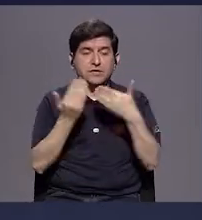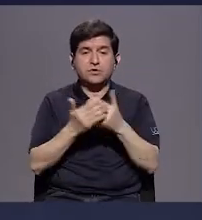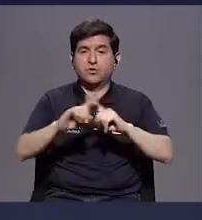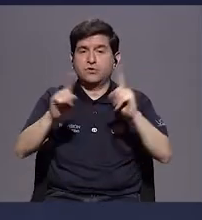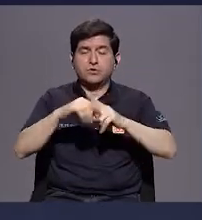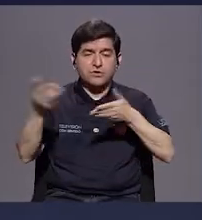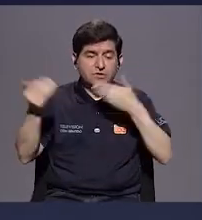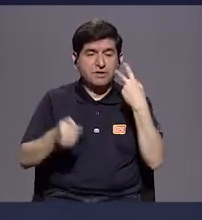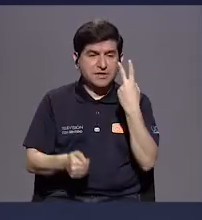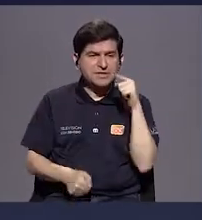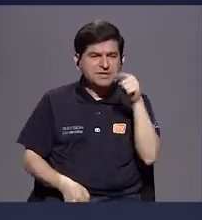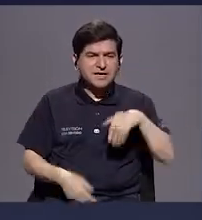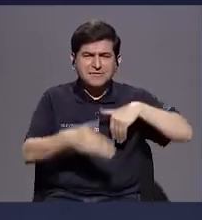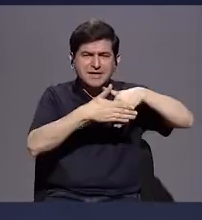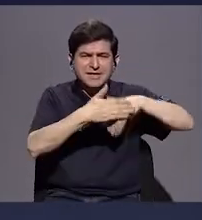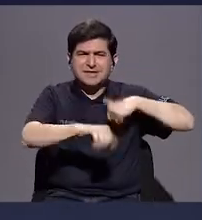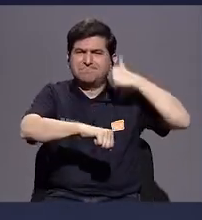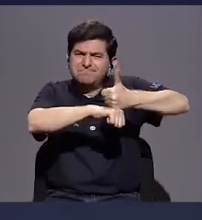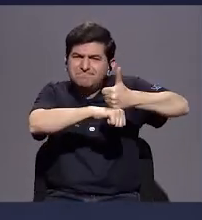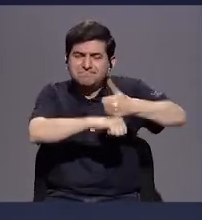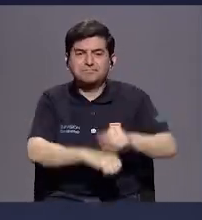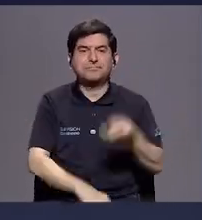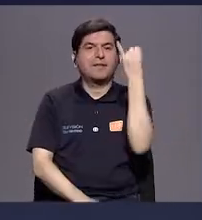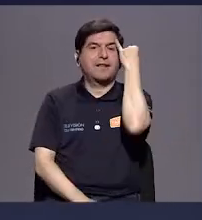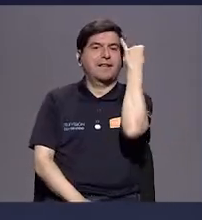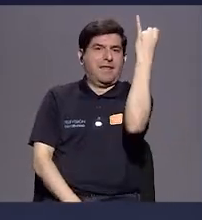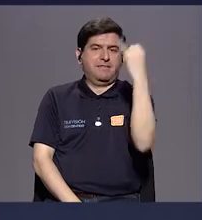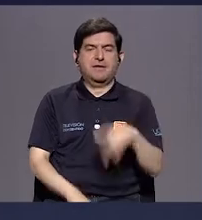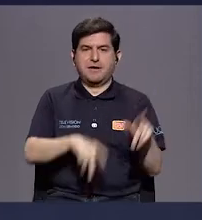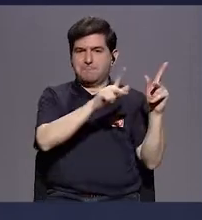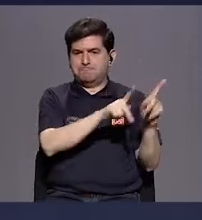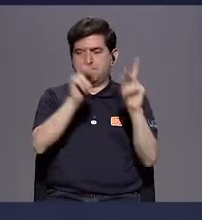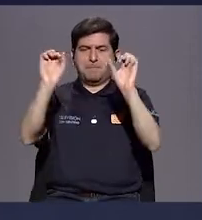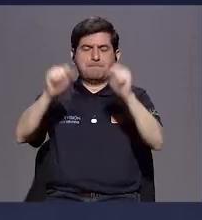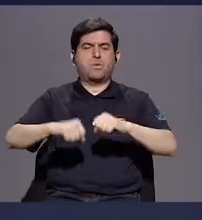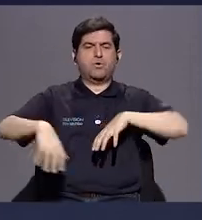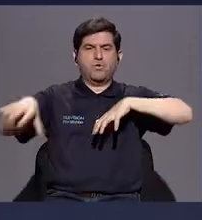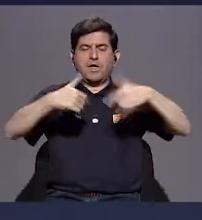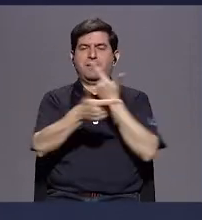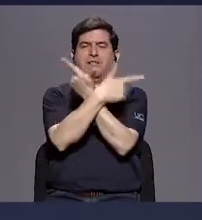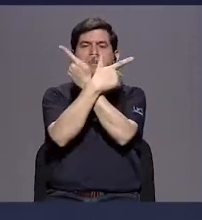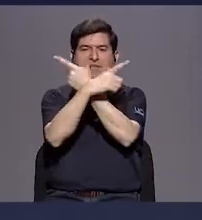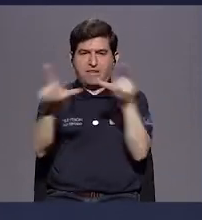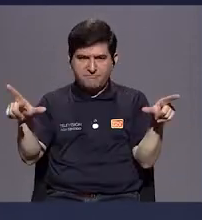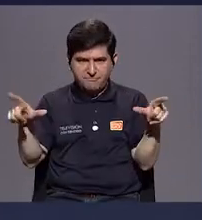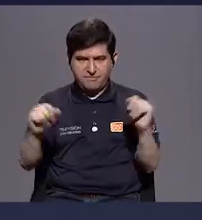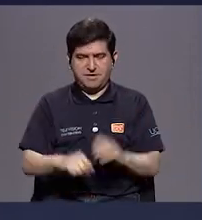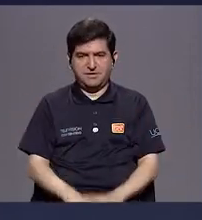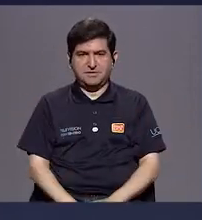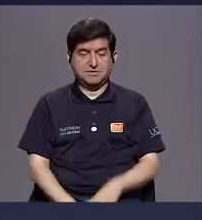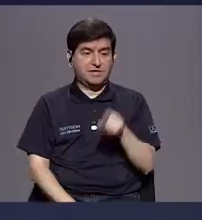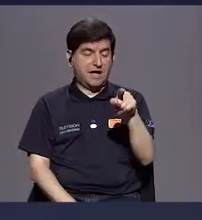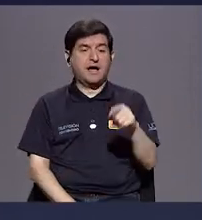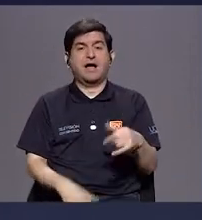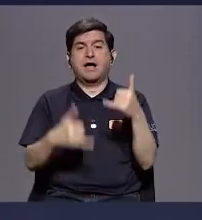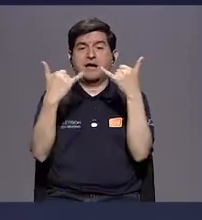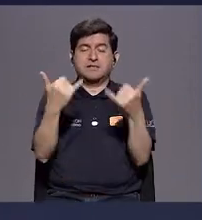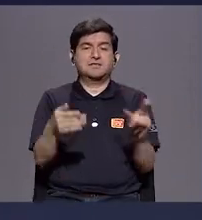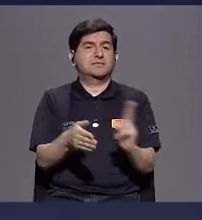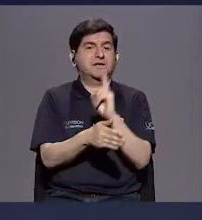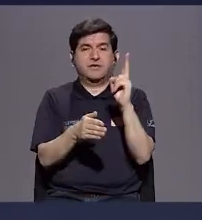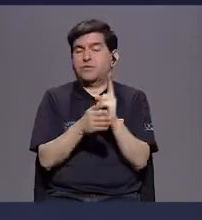logramos ver estos obstáculos, porque la idea es de que las personas puedan transitar libremente. ahí entonces dejamos de